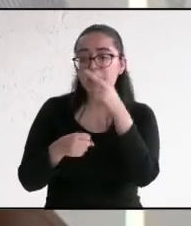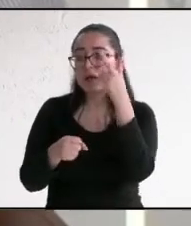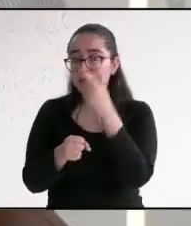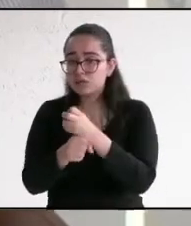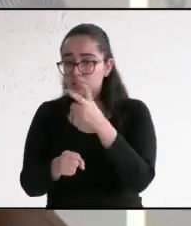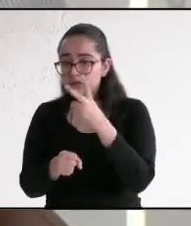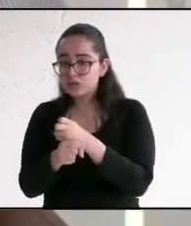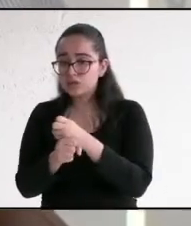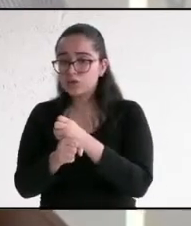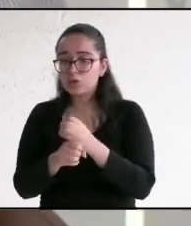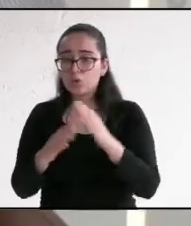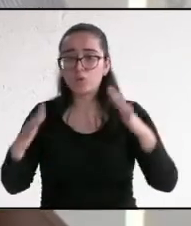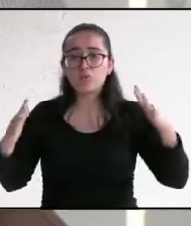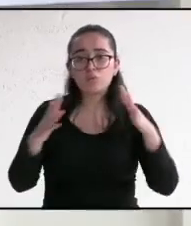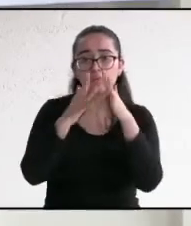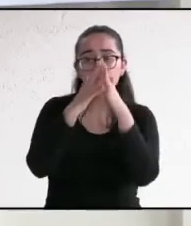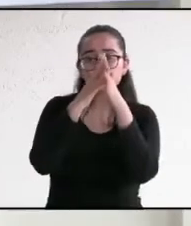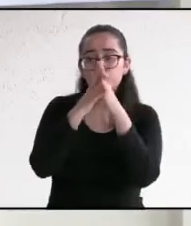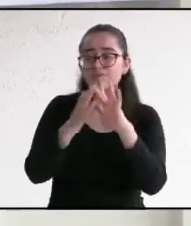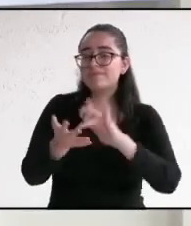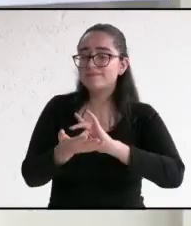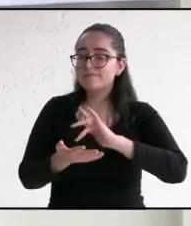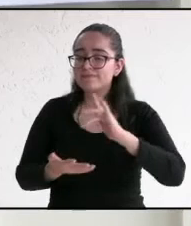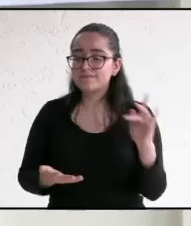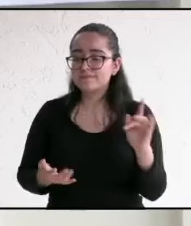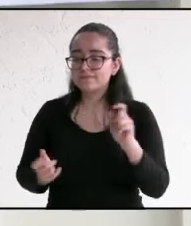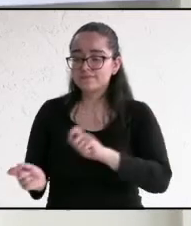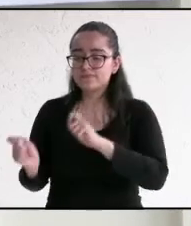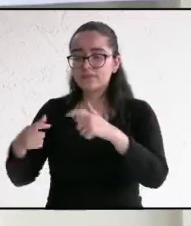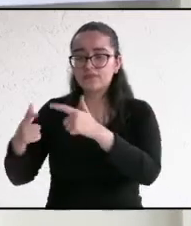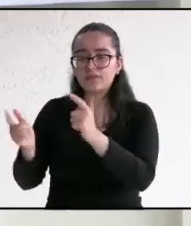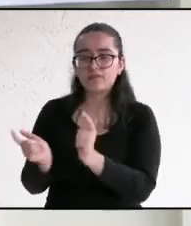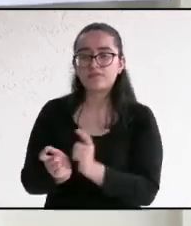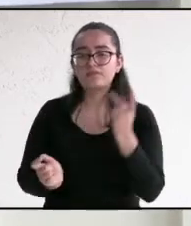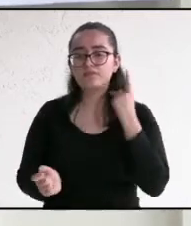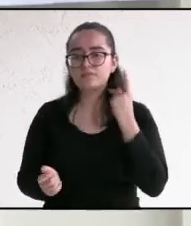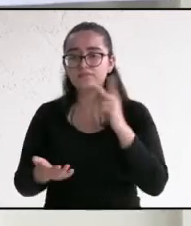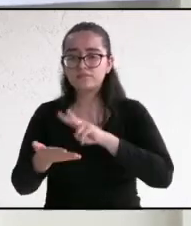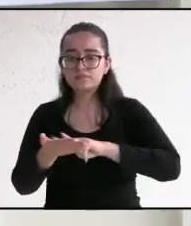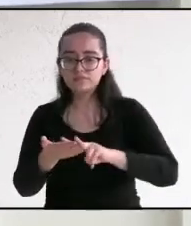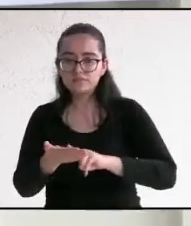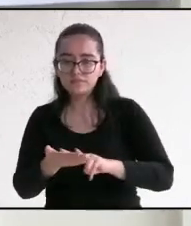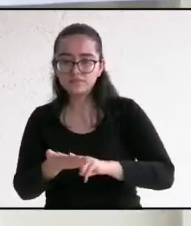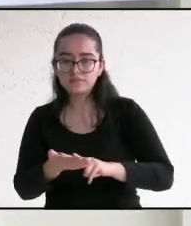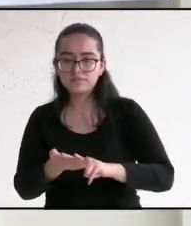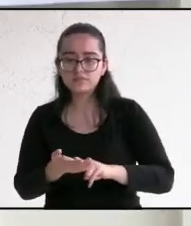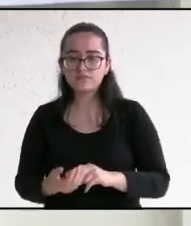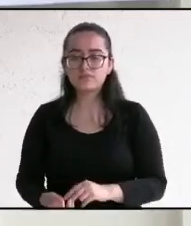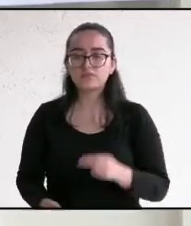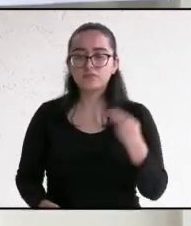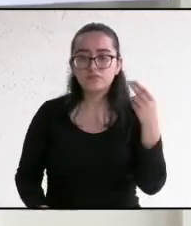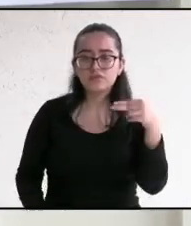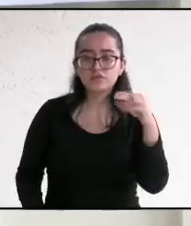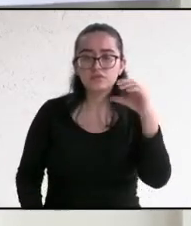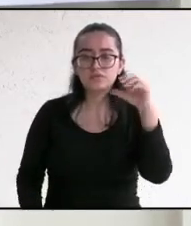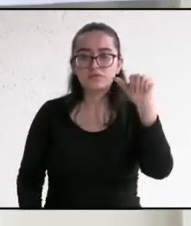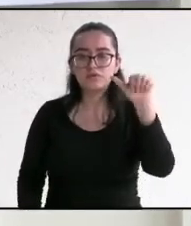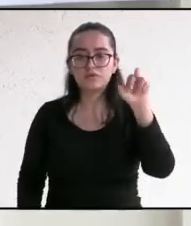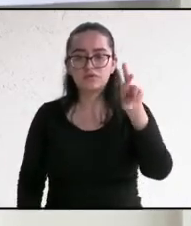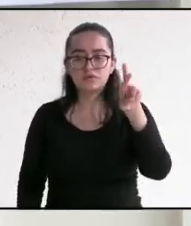de la Mancha. Gracias, candidato. Continuamos con el Partido Verde Ecologista de México. El candidato, Carlos